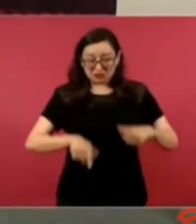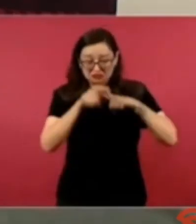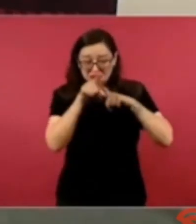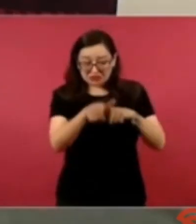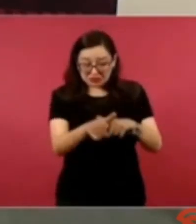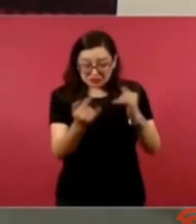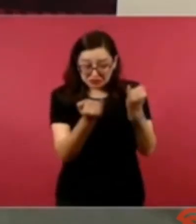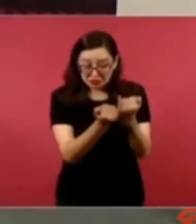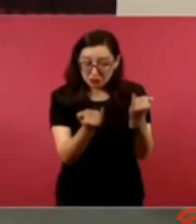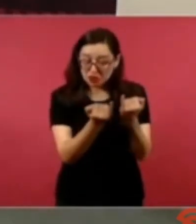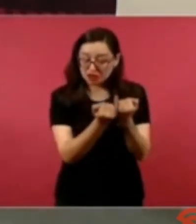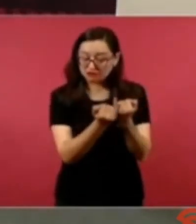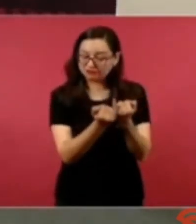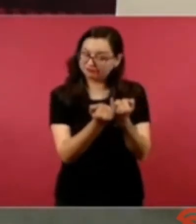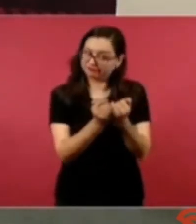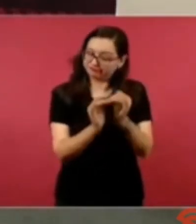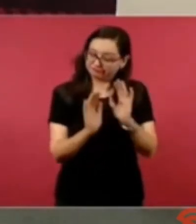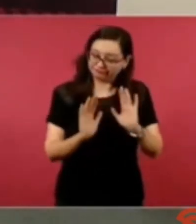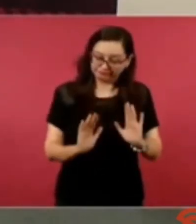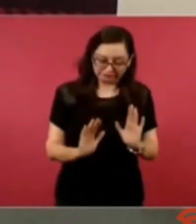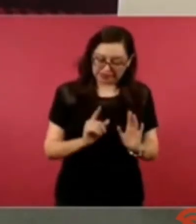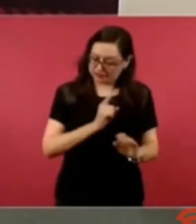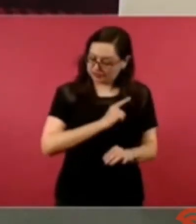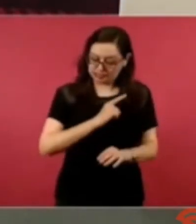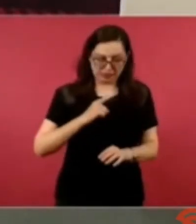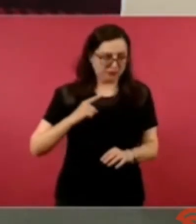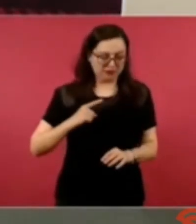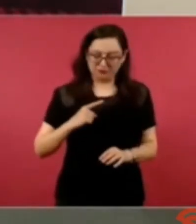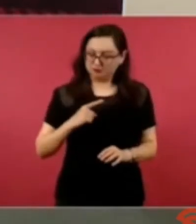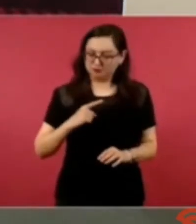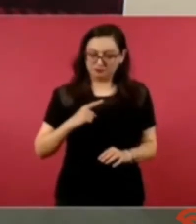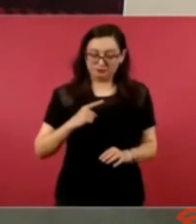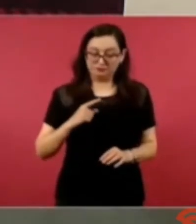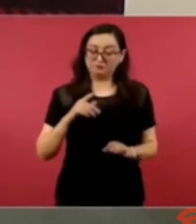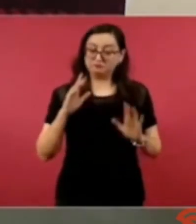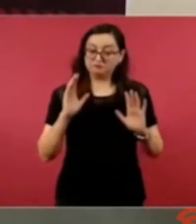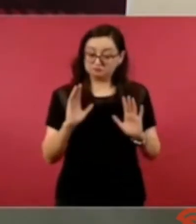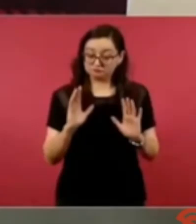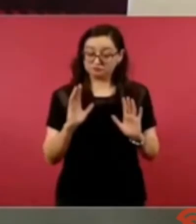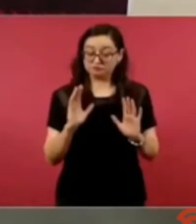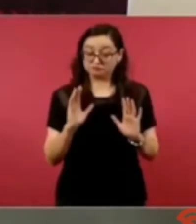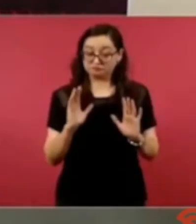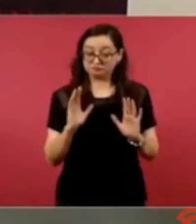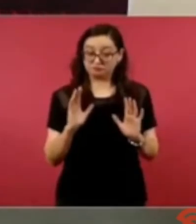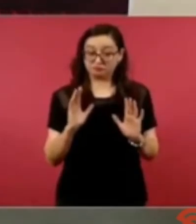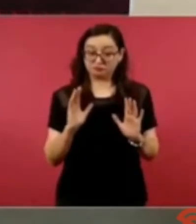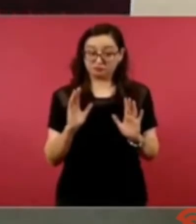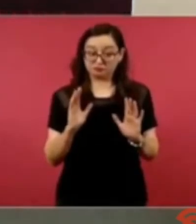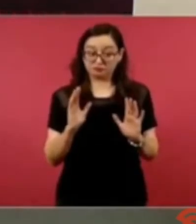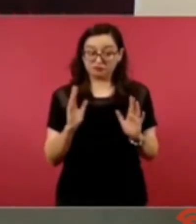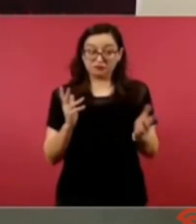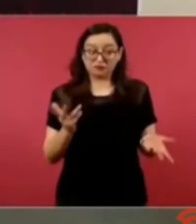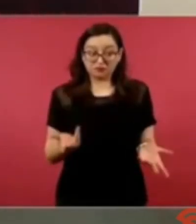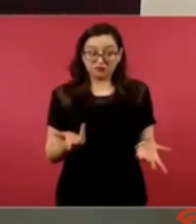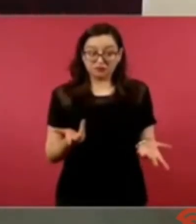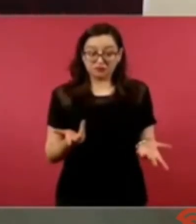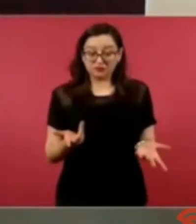yo creo que eso es elemental si no hay resultados